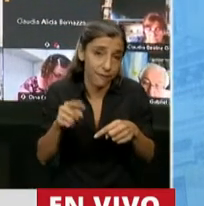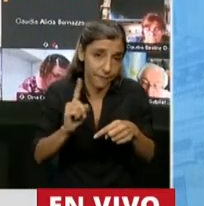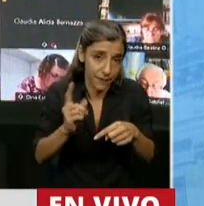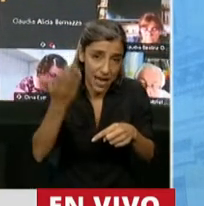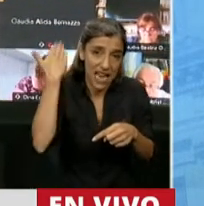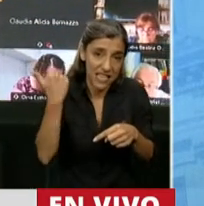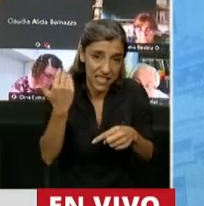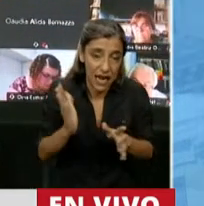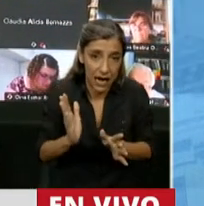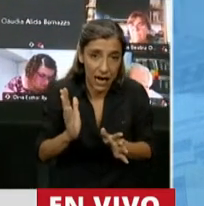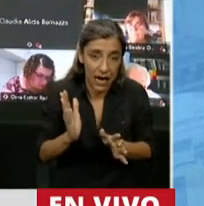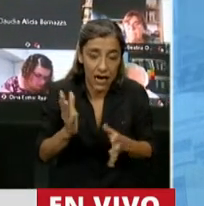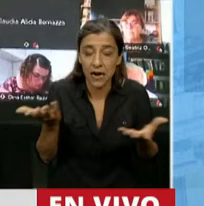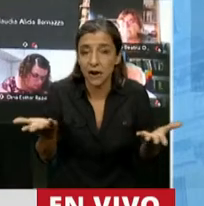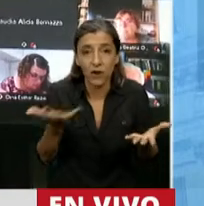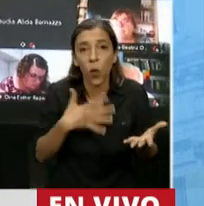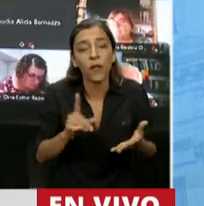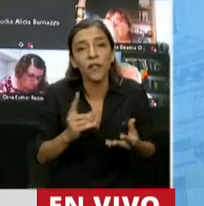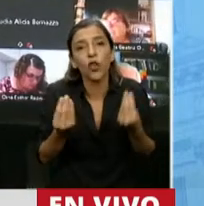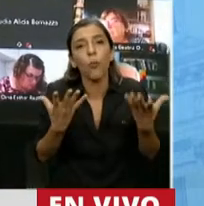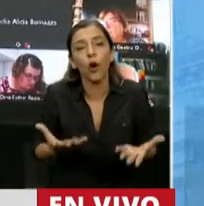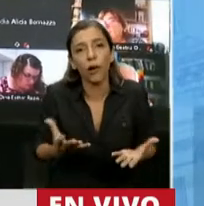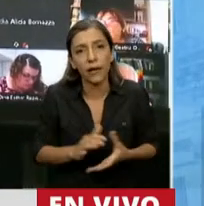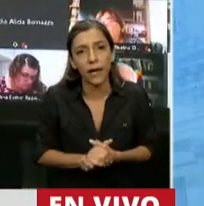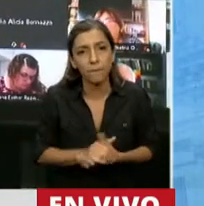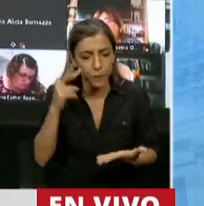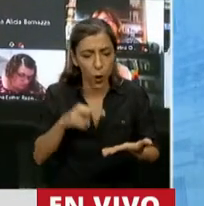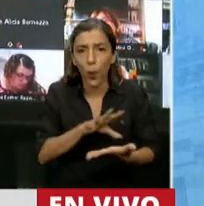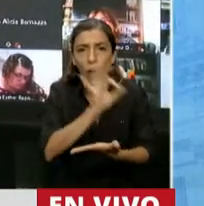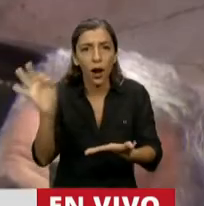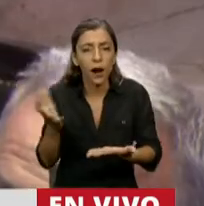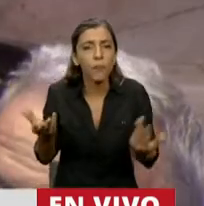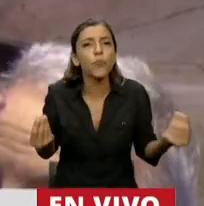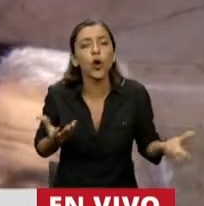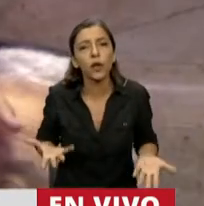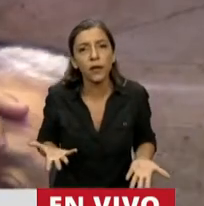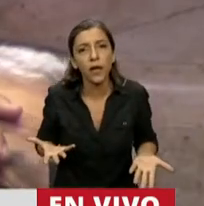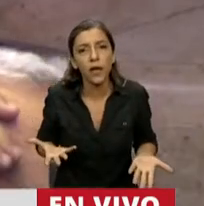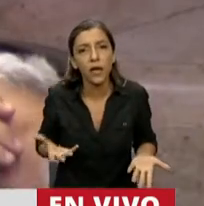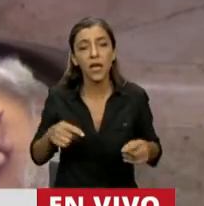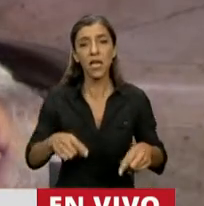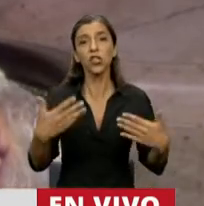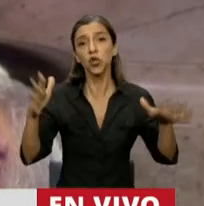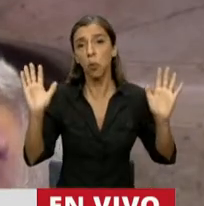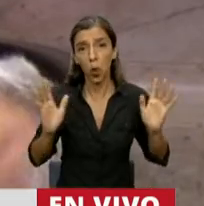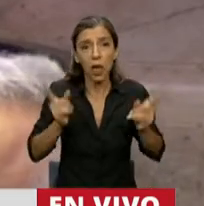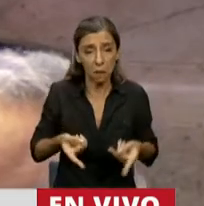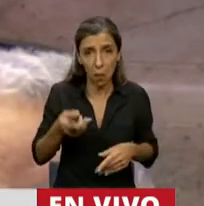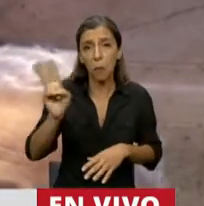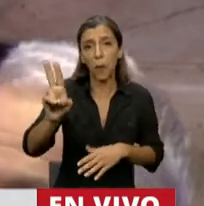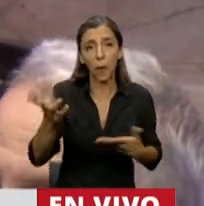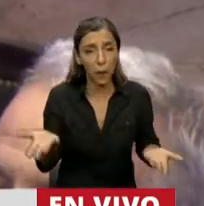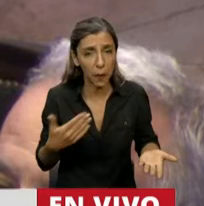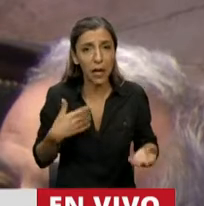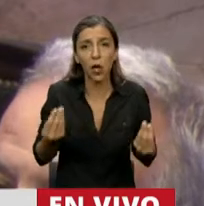No entiendo, no entiendo porque si en definitiva, esto podría haber sido una cuestión de privilegio también, pero en definitiva